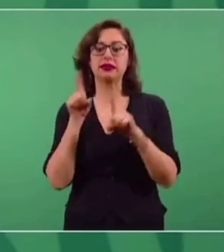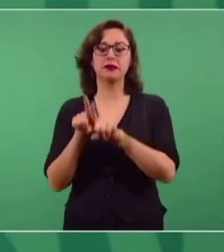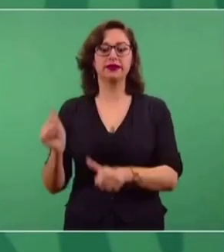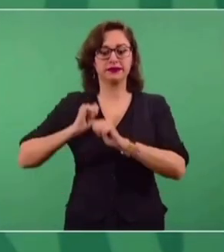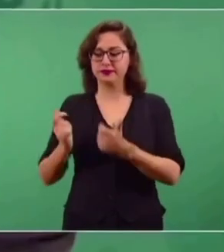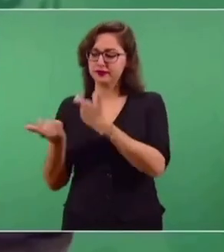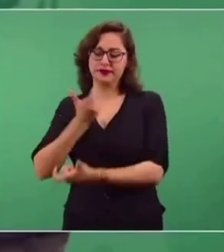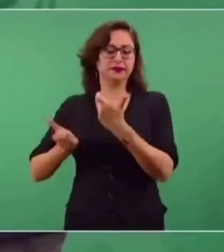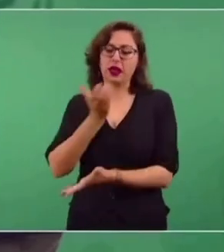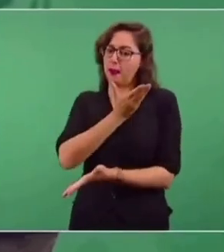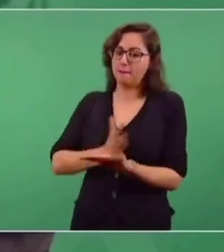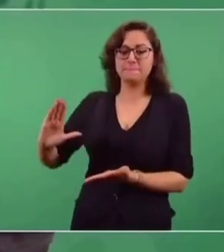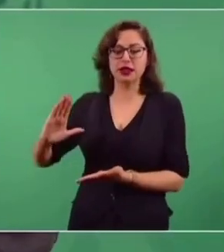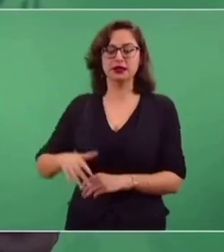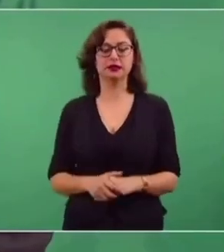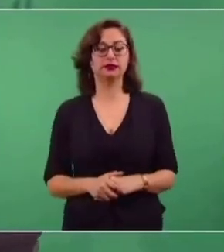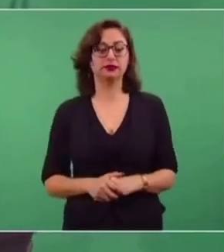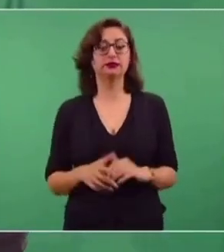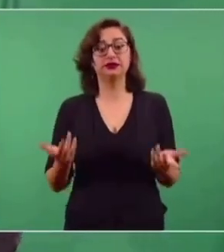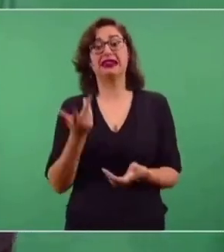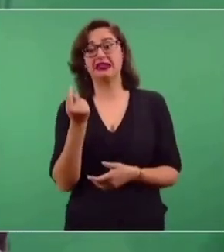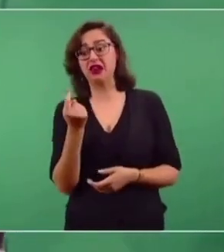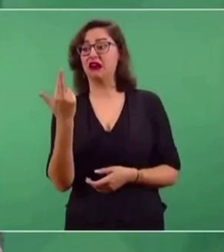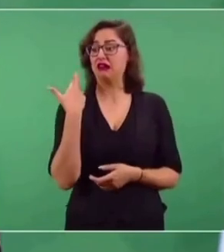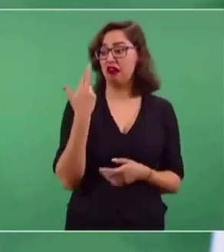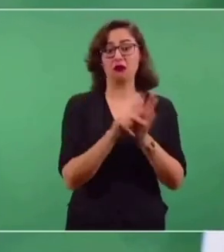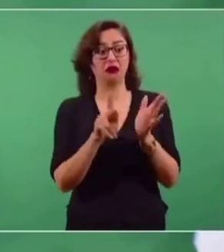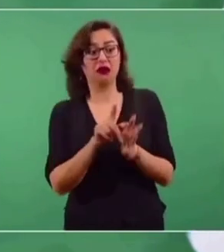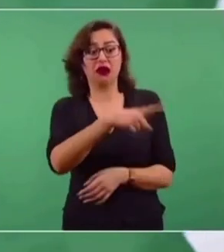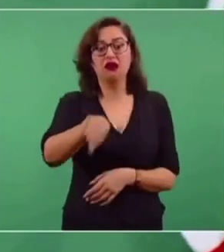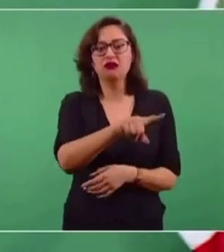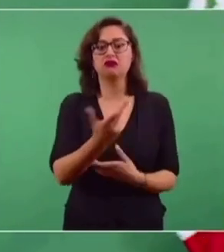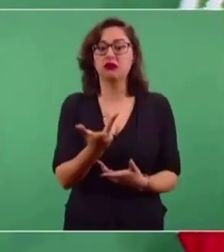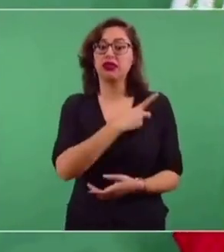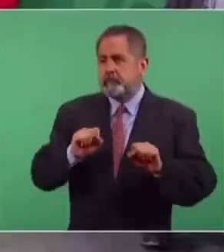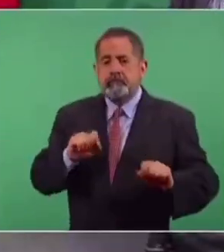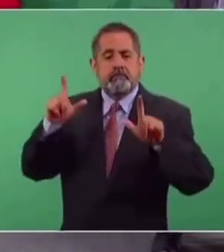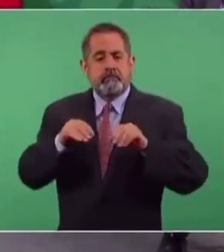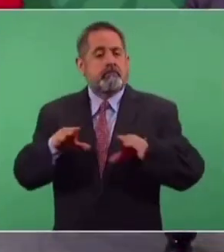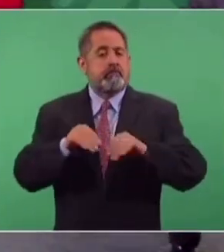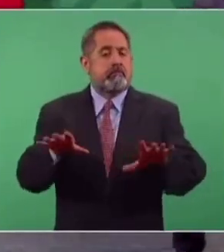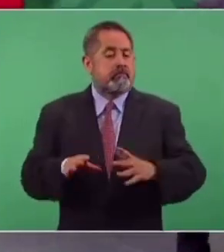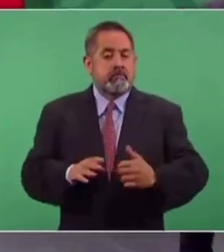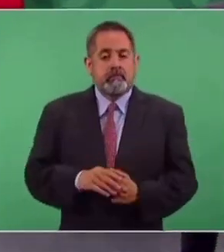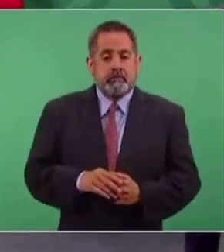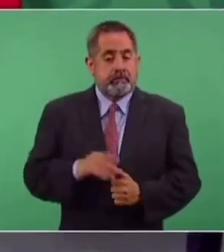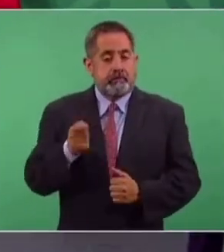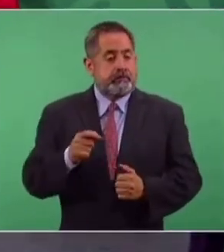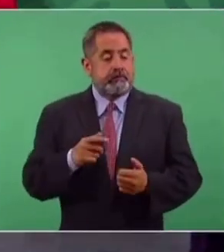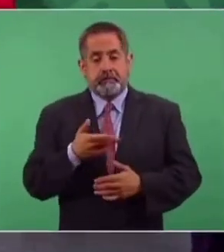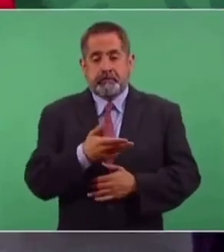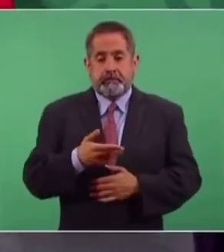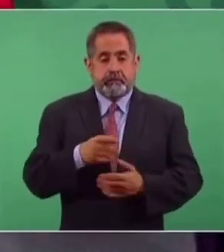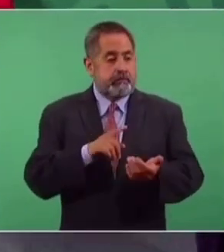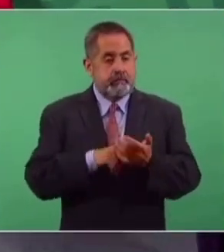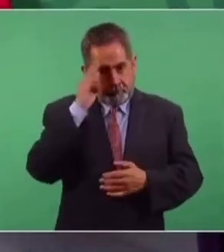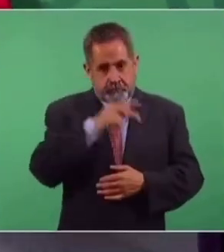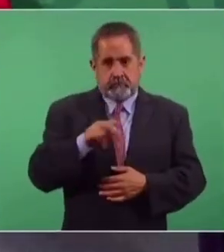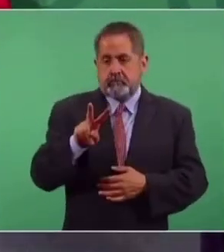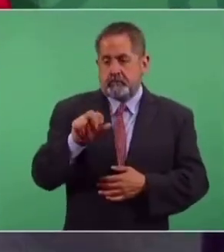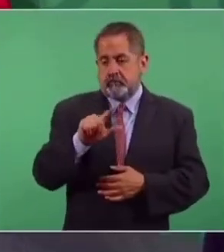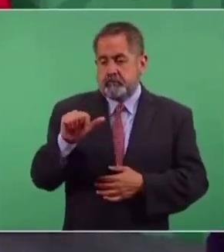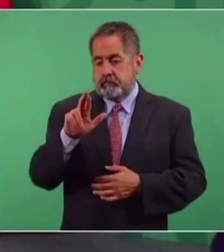del poder económico. Los medios tienen que estar al servicio de los ciudadanos, al servicio del pueblo. En el caso del señor López Ollar,